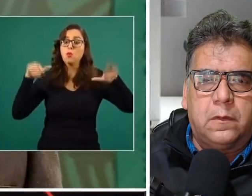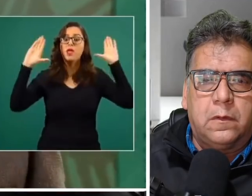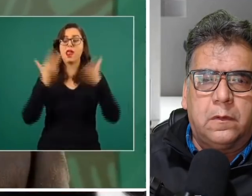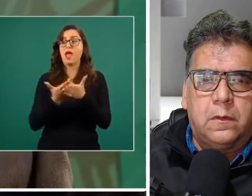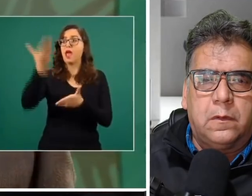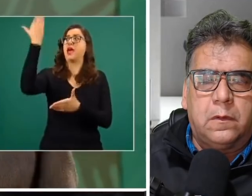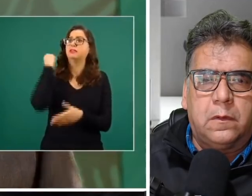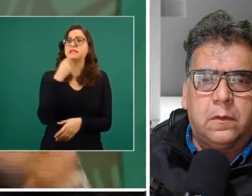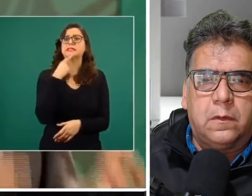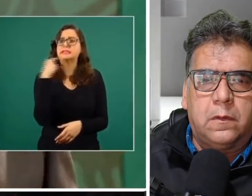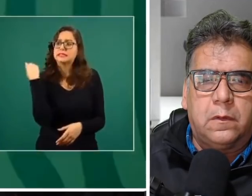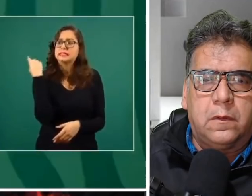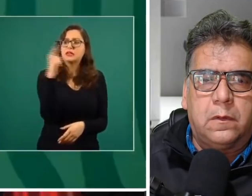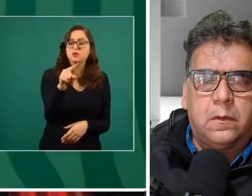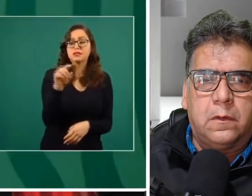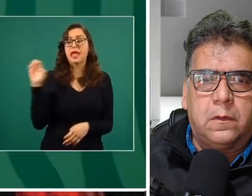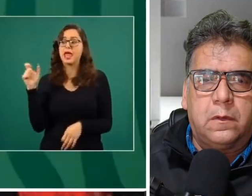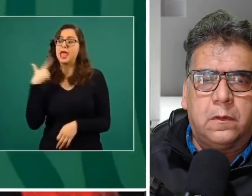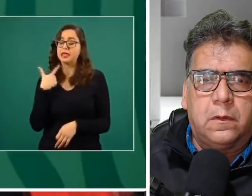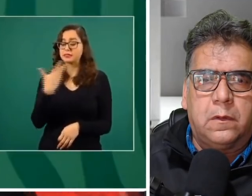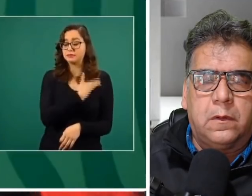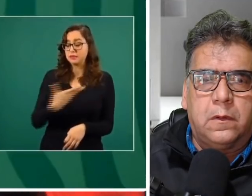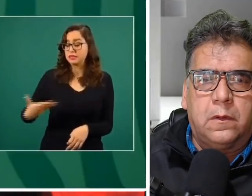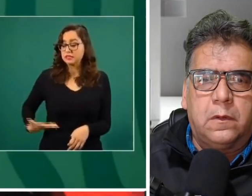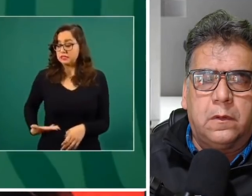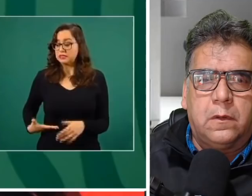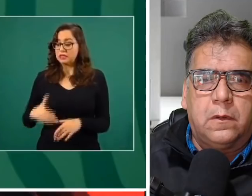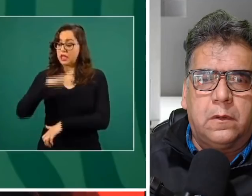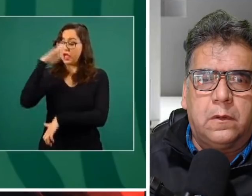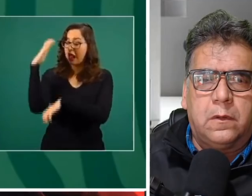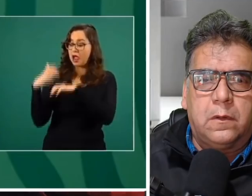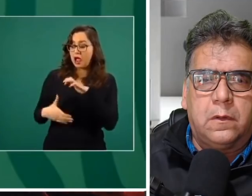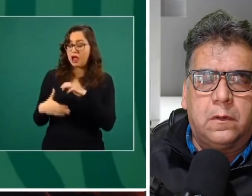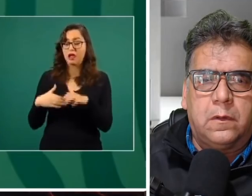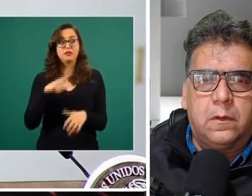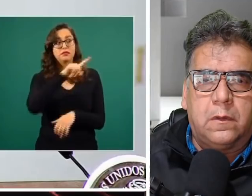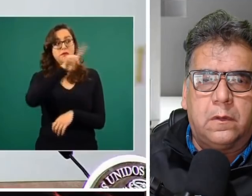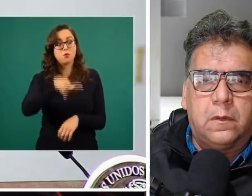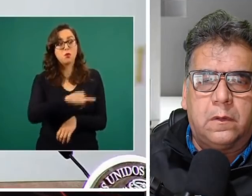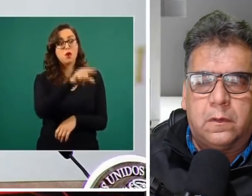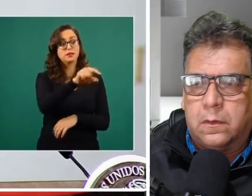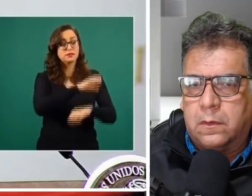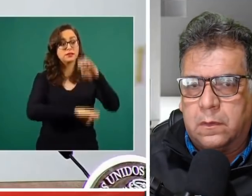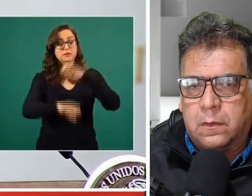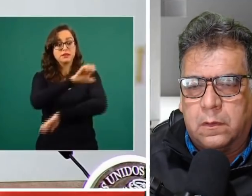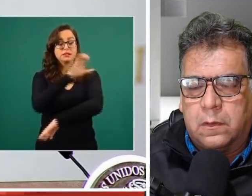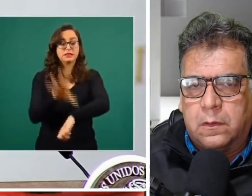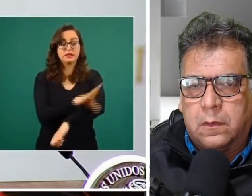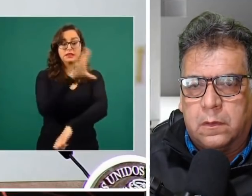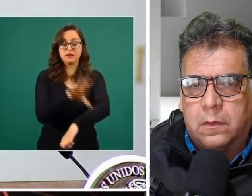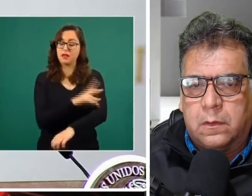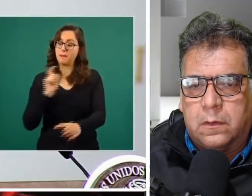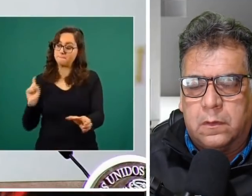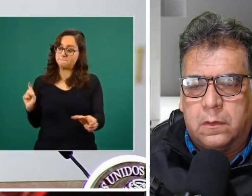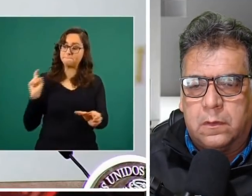de una empresa extranjera que le vende energía eléctrica a la Comisión Federal de Electricidad,